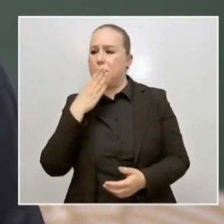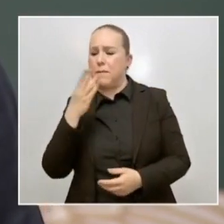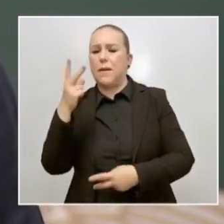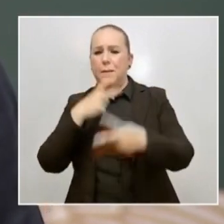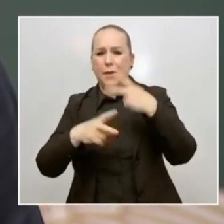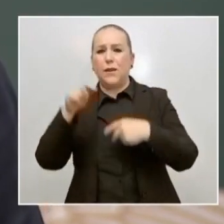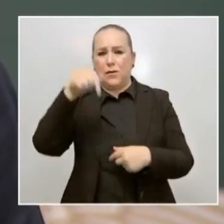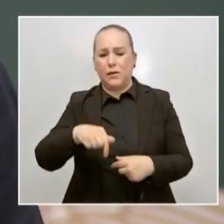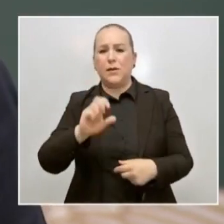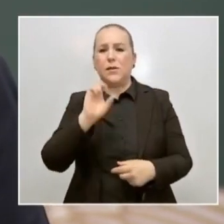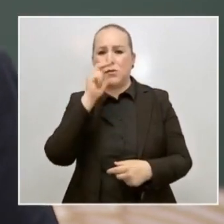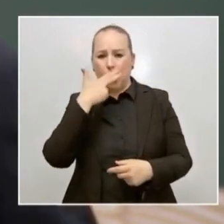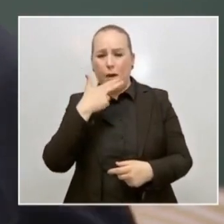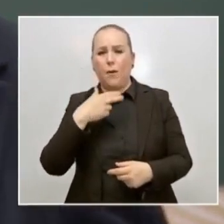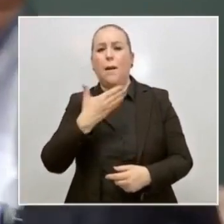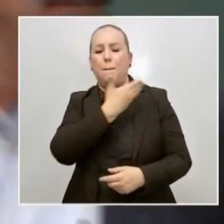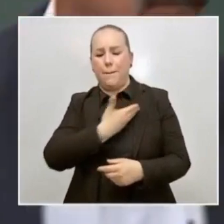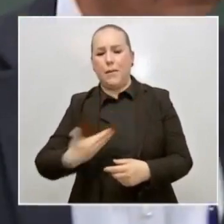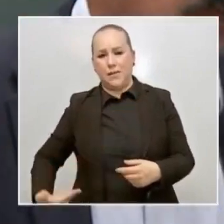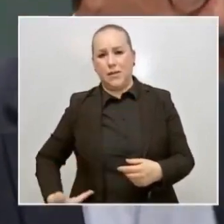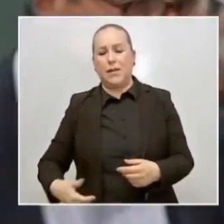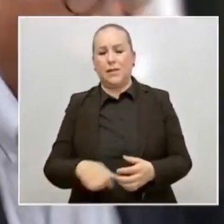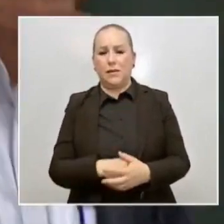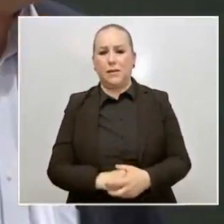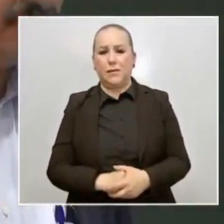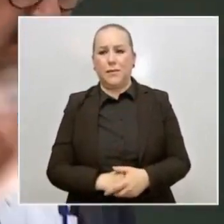Chihuahua, presidente López Obrador. Gracias.